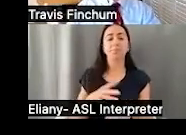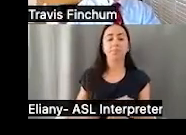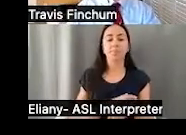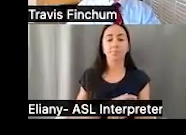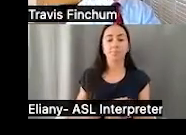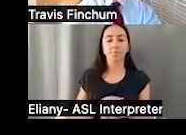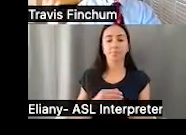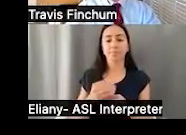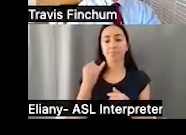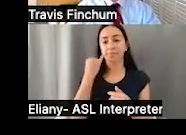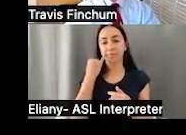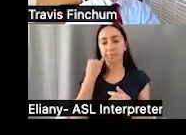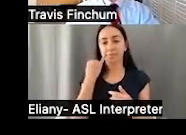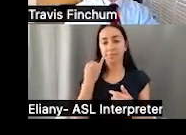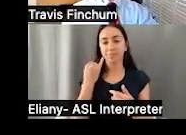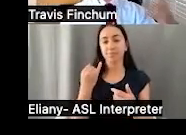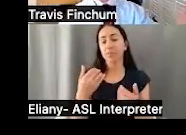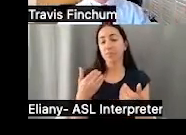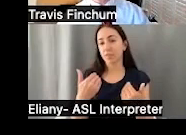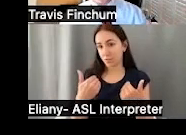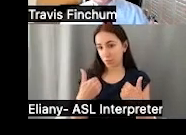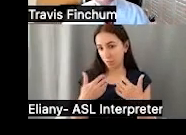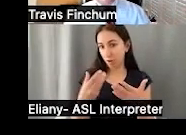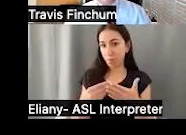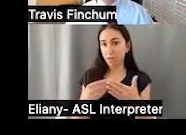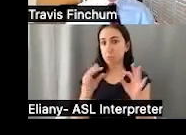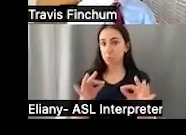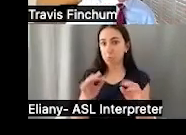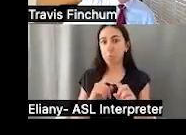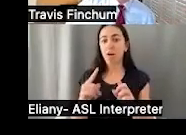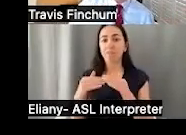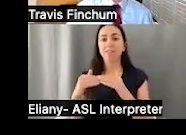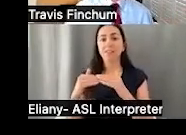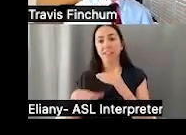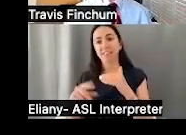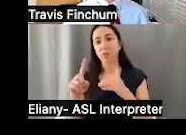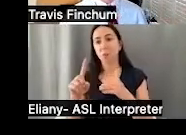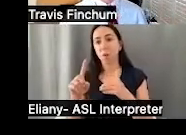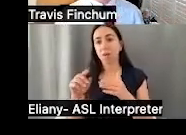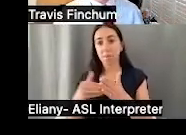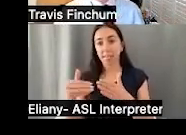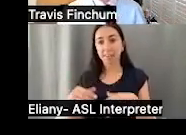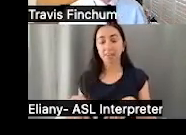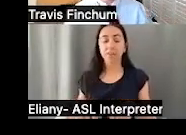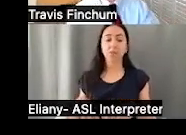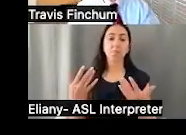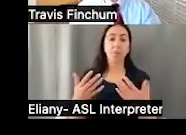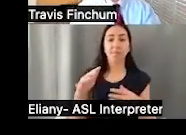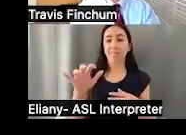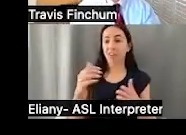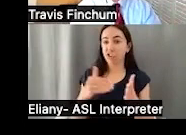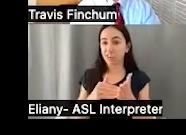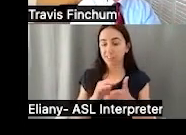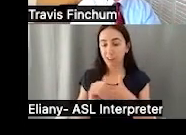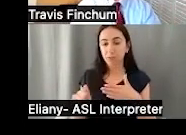el dinero. Si hay suficientes ceros en la cuenta, no va a haber problema. El problema es que si estamos hablando de menos de un millón de